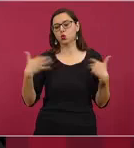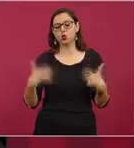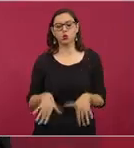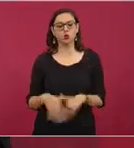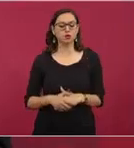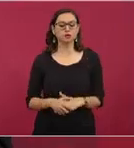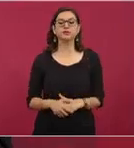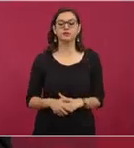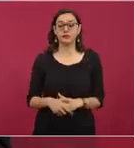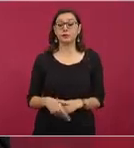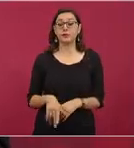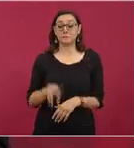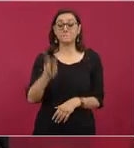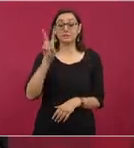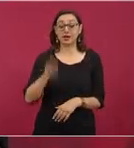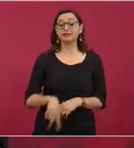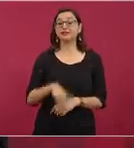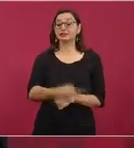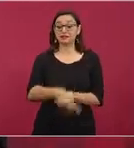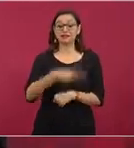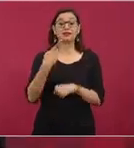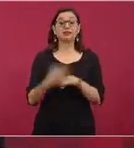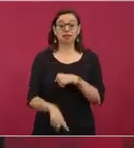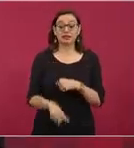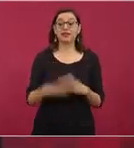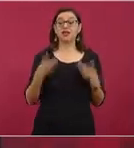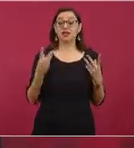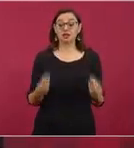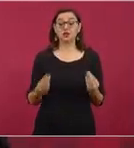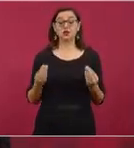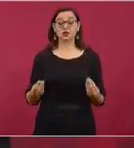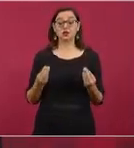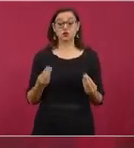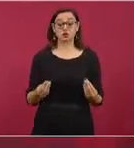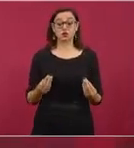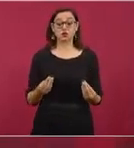mucho porque